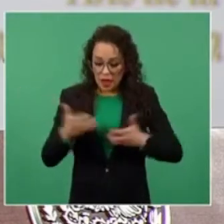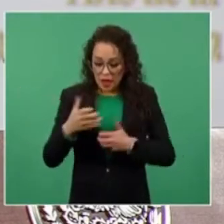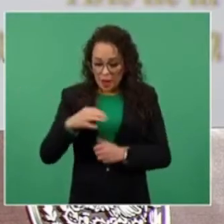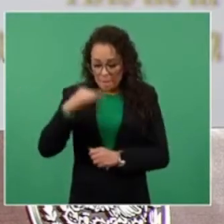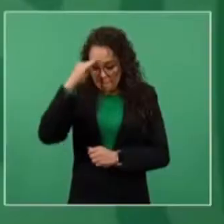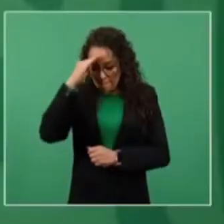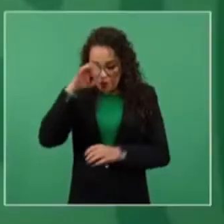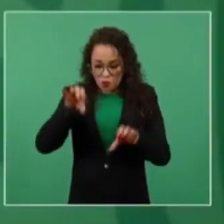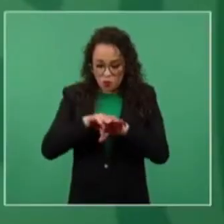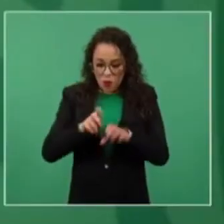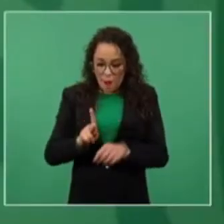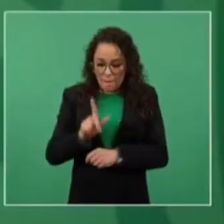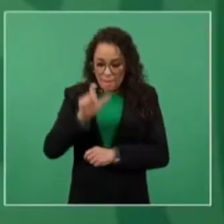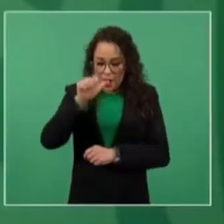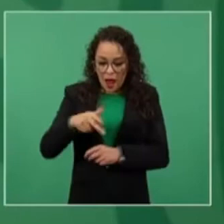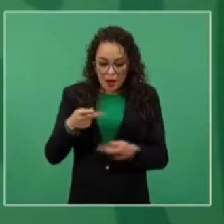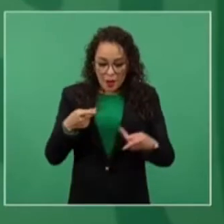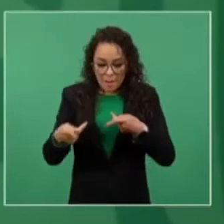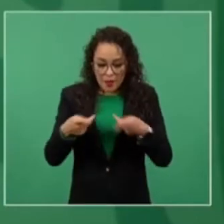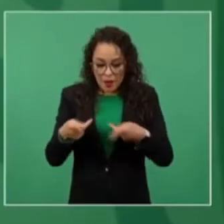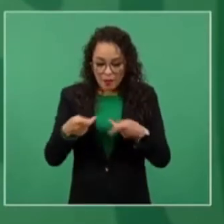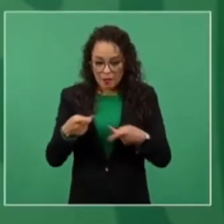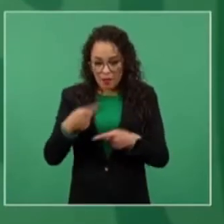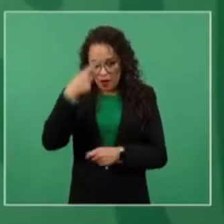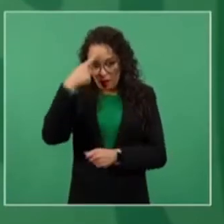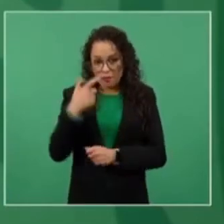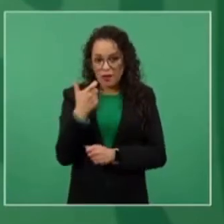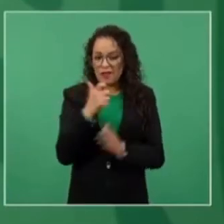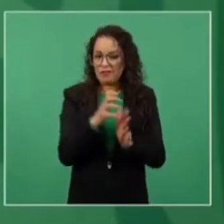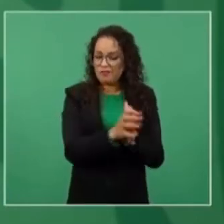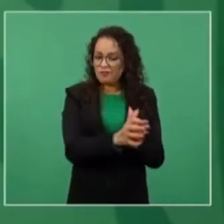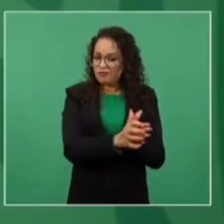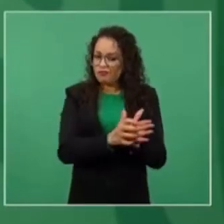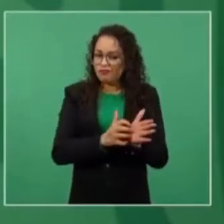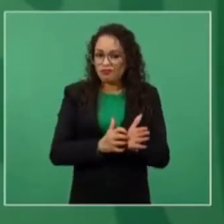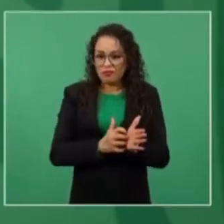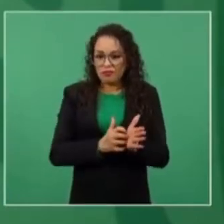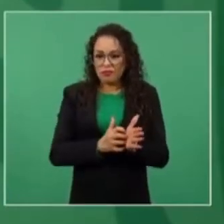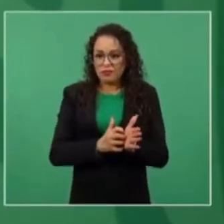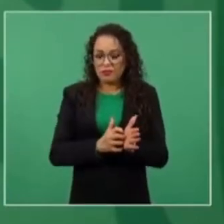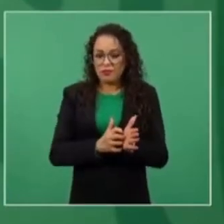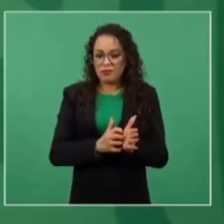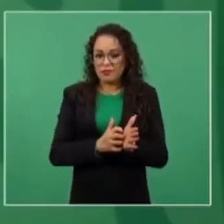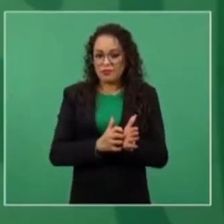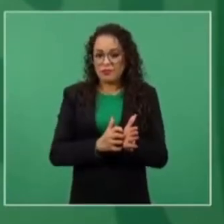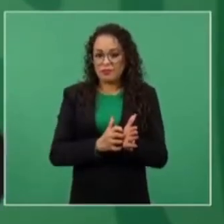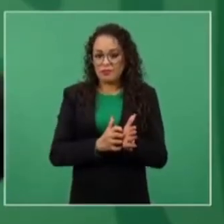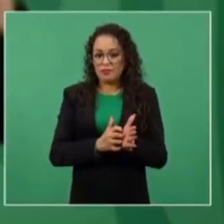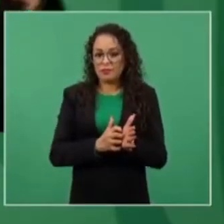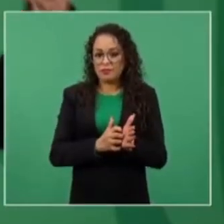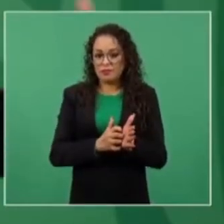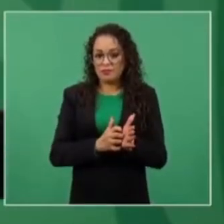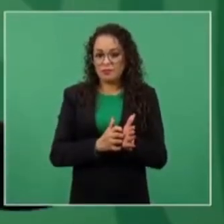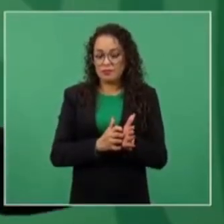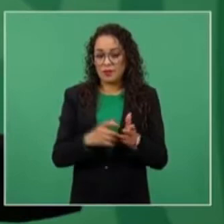están en los gobiernos estatales reduciendo sueldos.